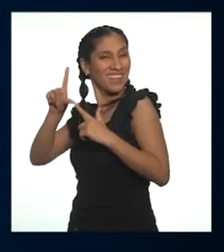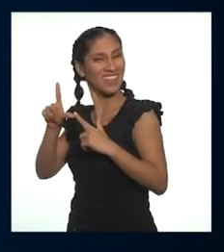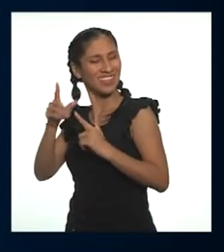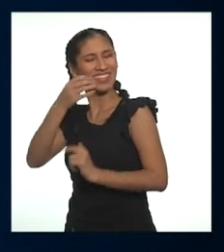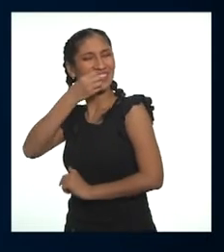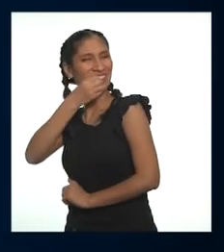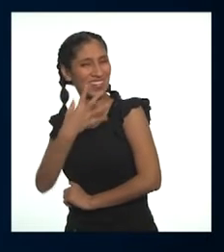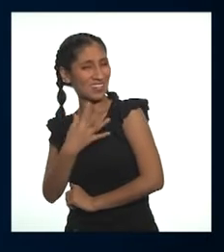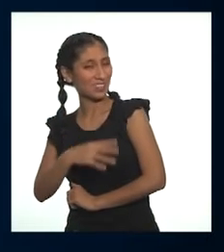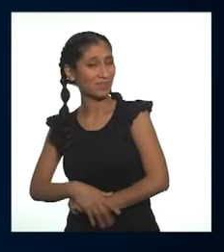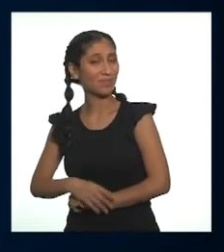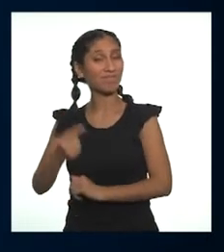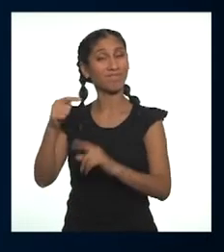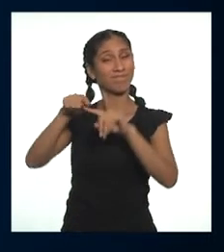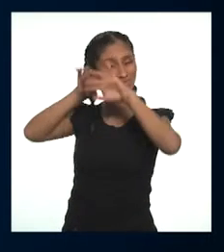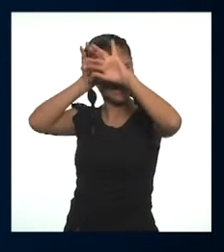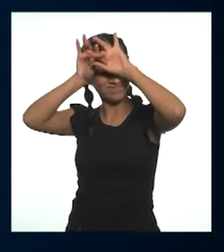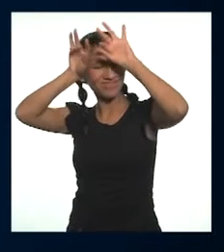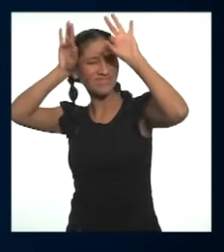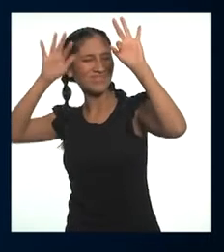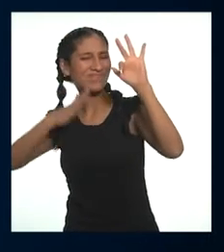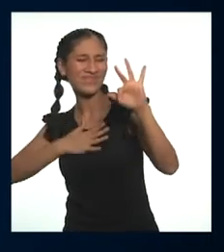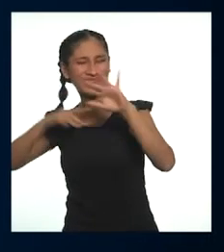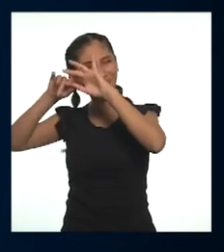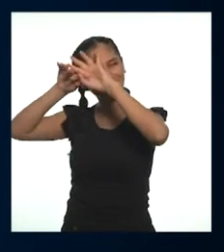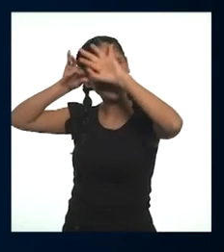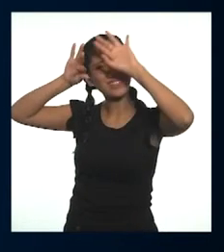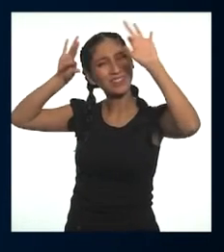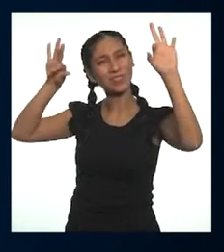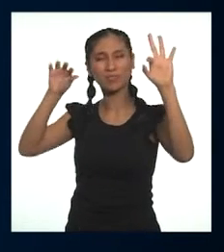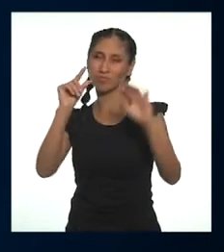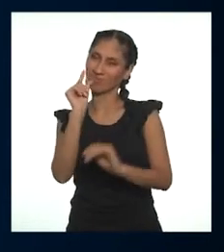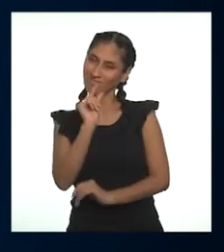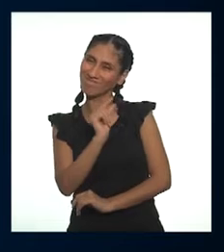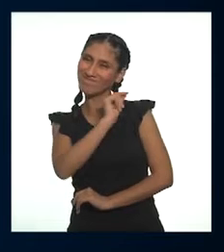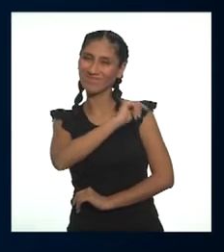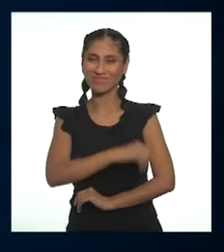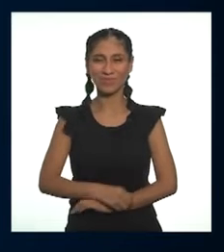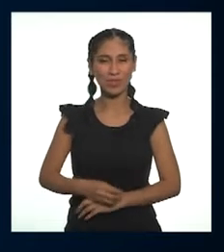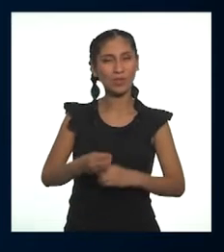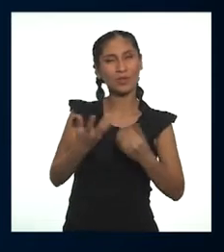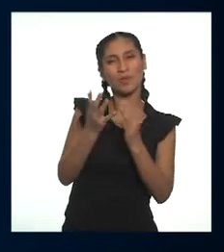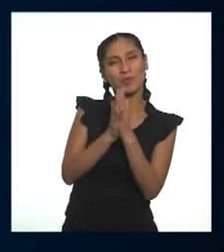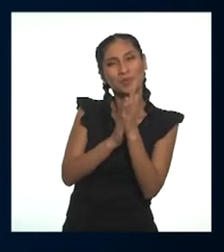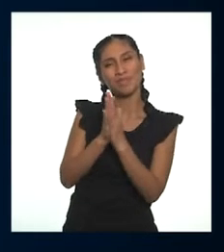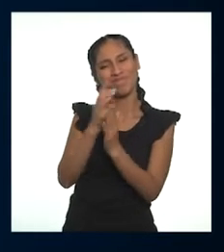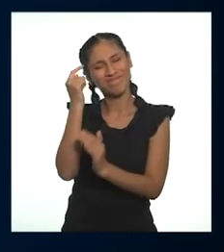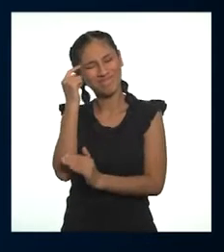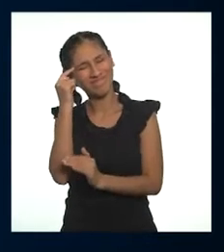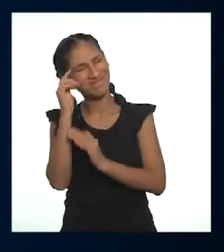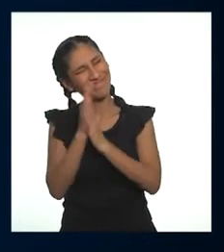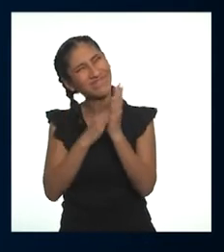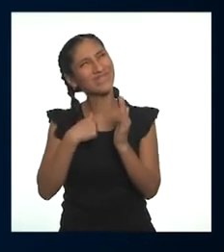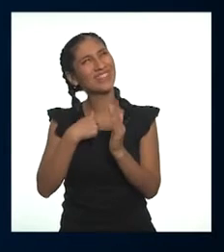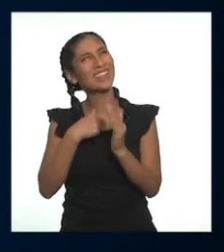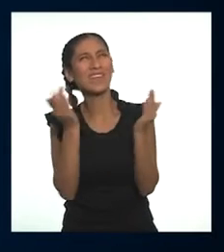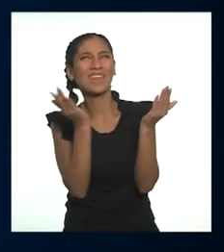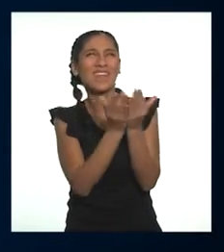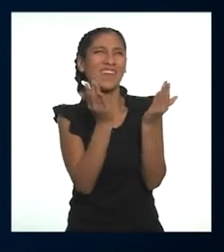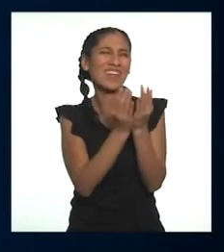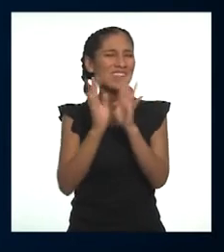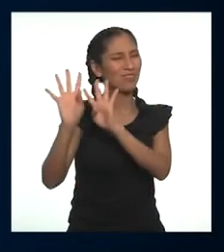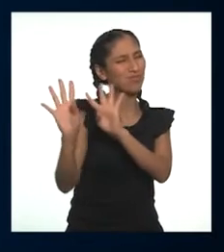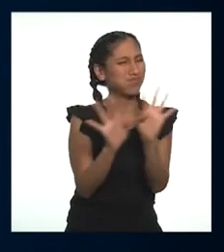Fabuloso, el sueño, mi sueño duró poco. Cómo extraño mi escuelita,